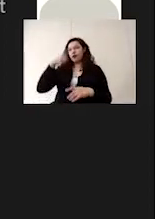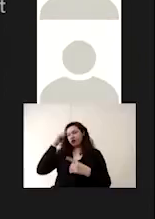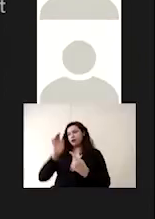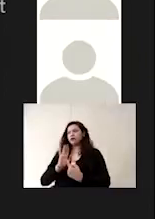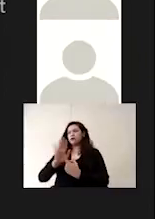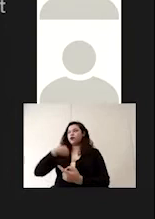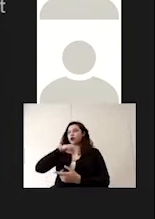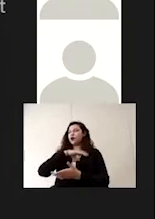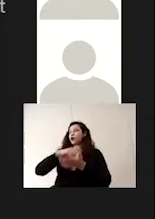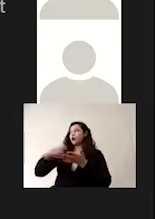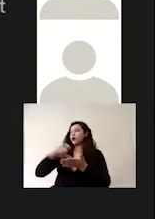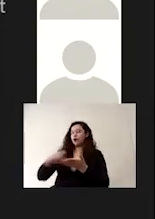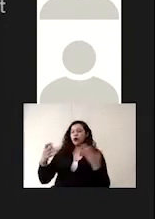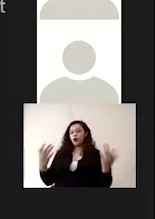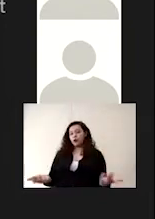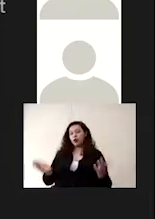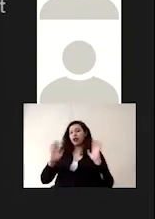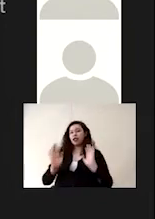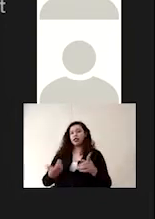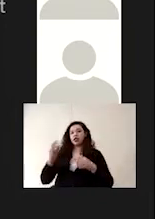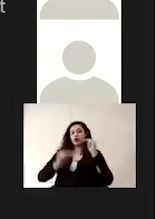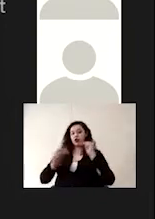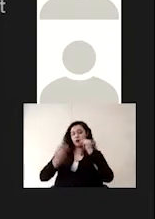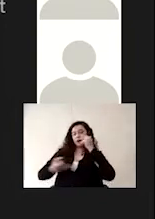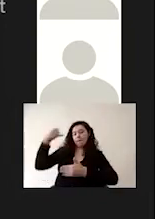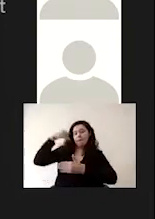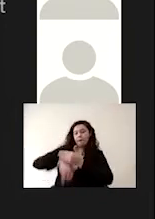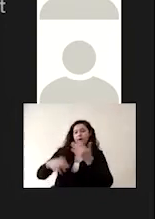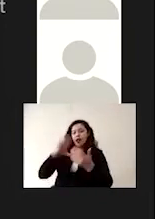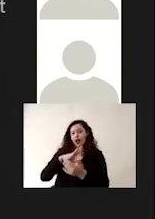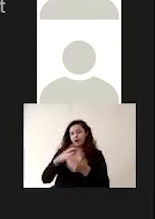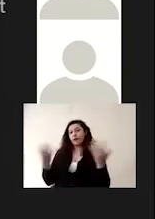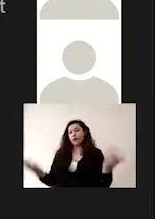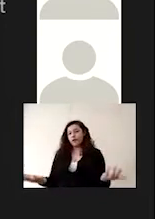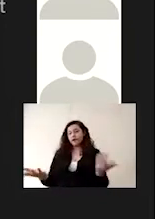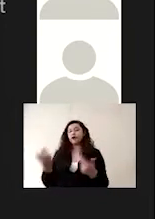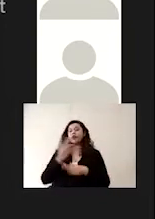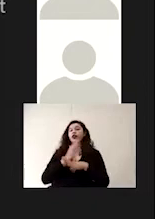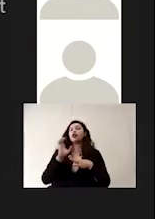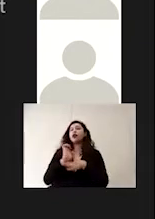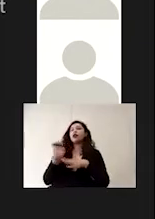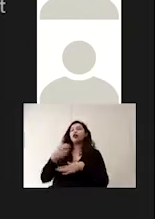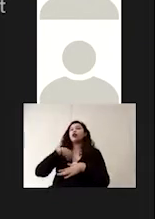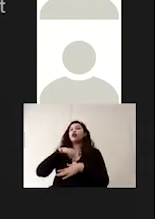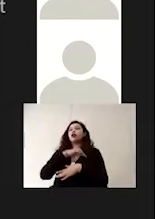compremos, es la concentración en la que viene. Entonces, nosotros debemos